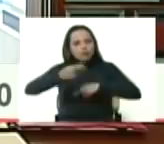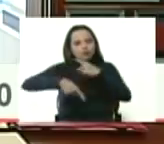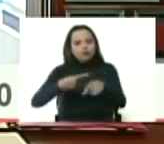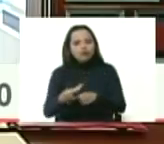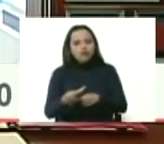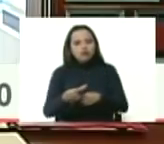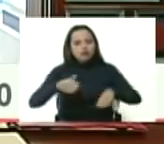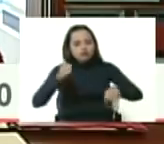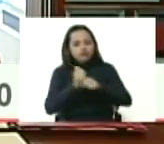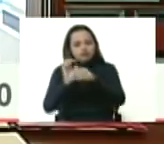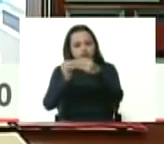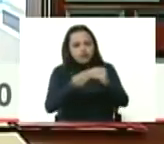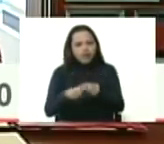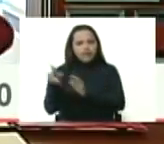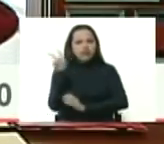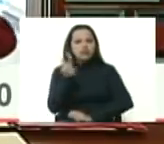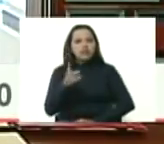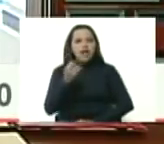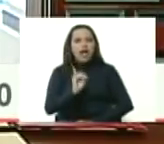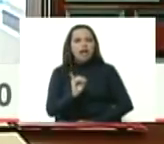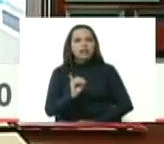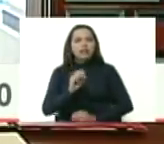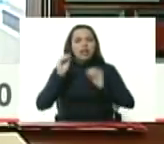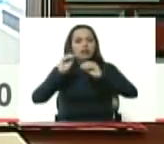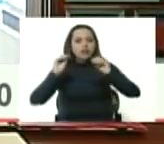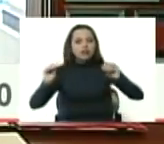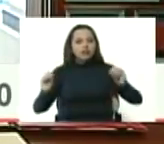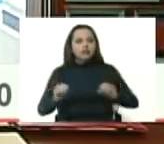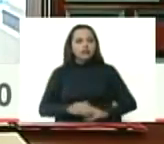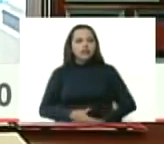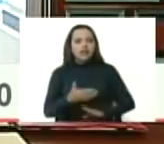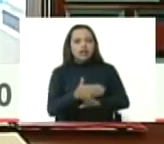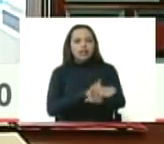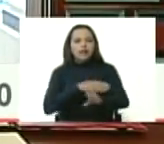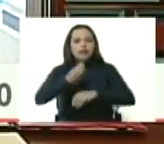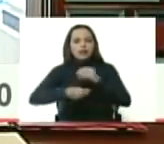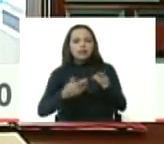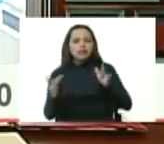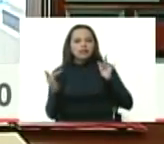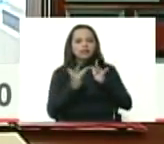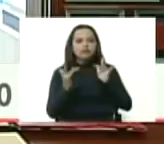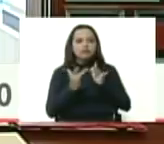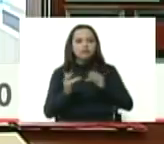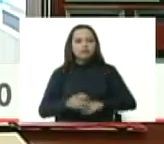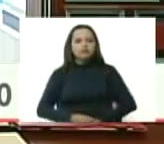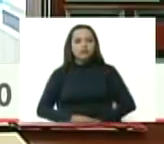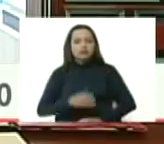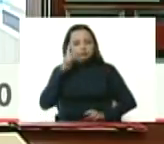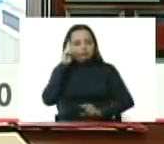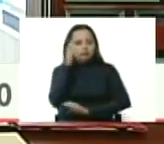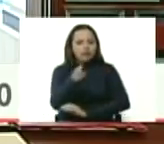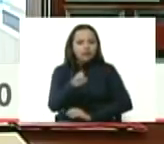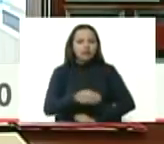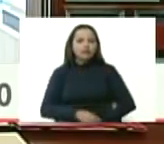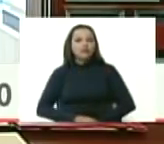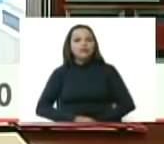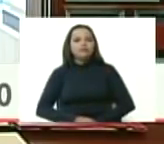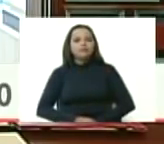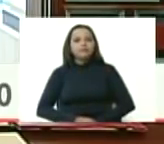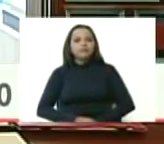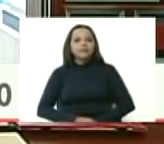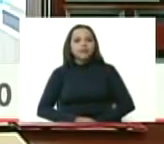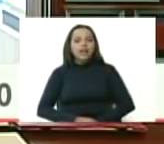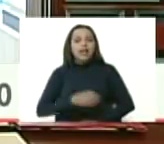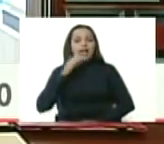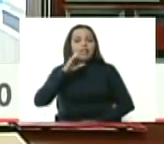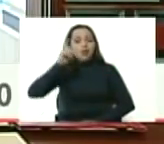productivo del país aquí tengo un conjunto de anuncios pero antes vamos a hacer un pase directo allá al estado